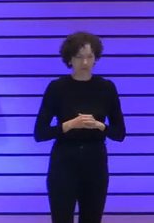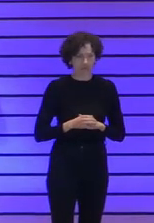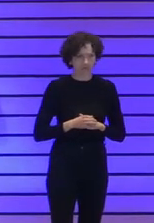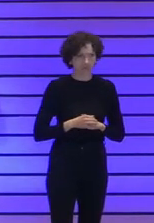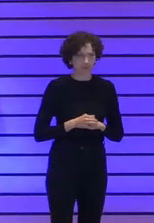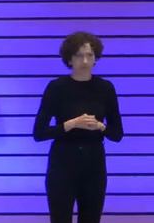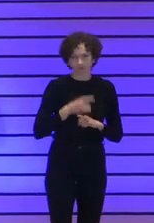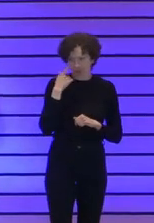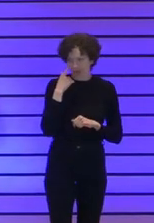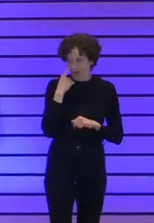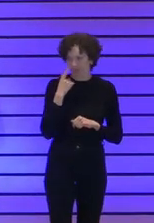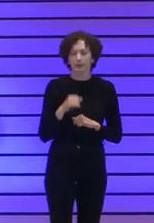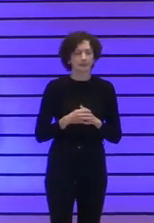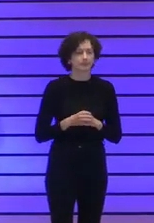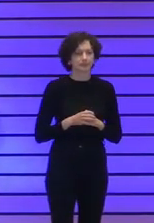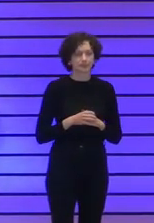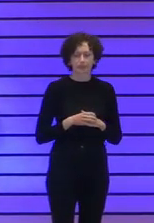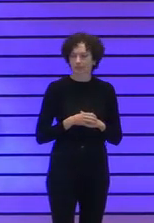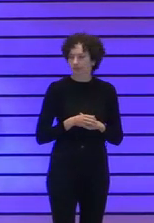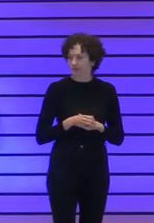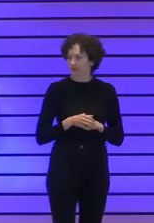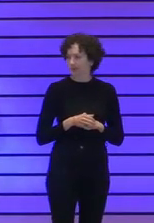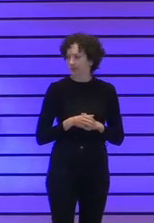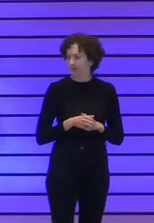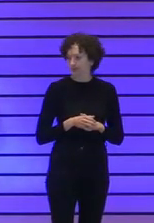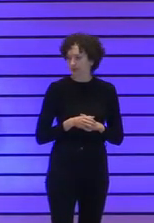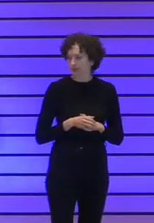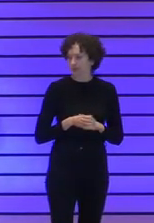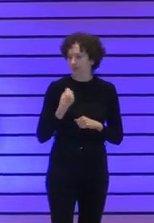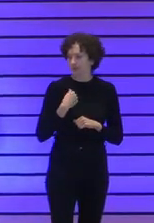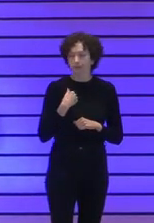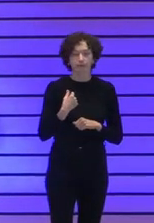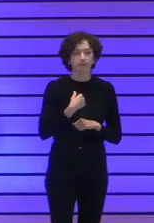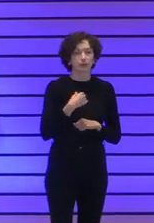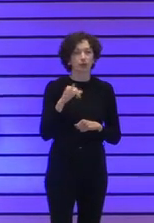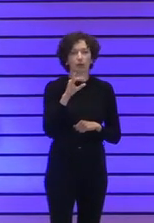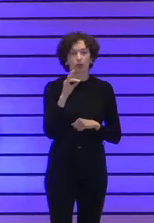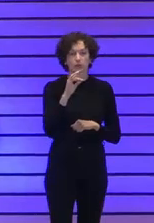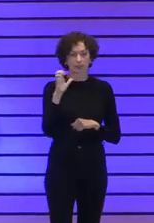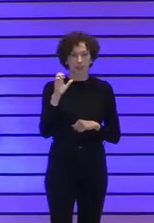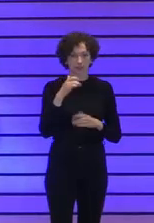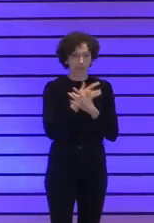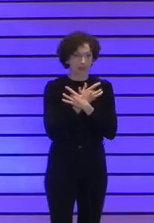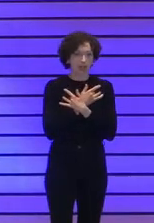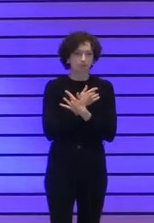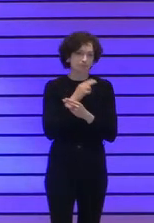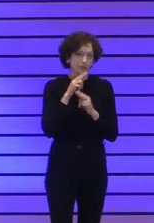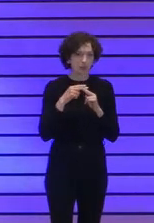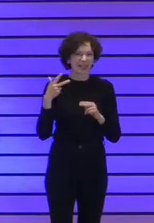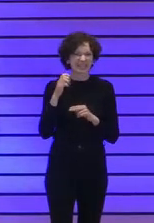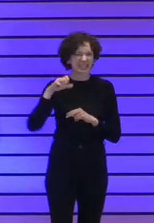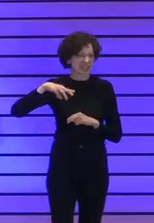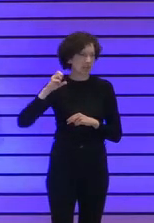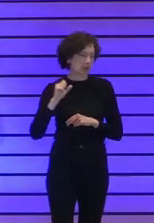a ver esto va allí vale como como decían yo soy José María Salvador me podéis llamar Chema no tengo ningún problema